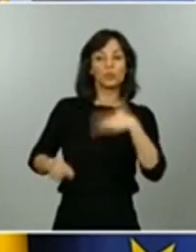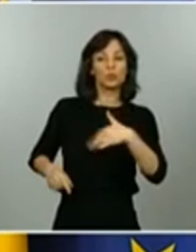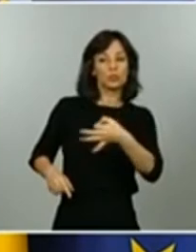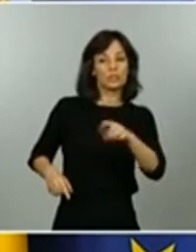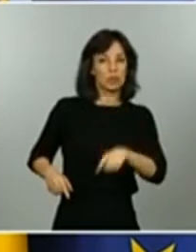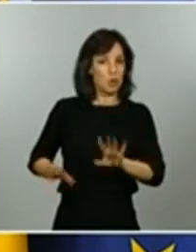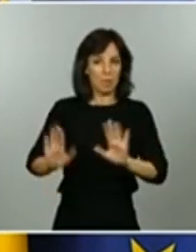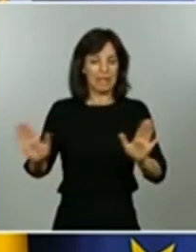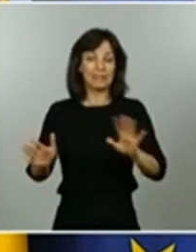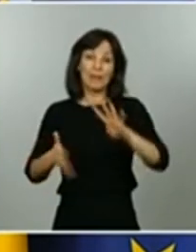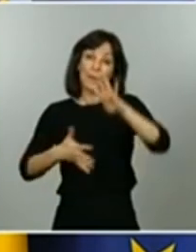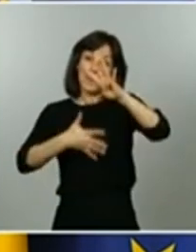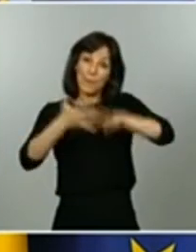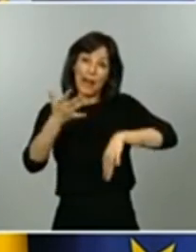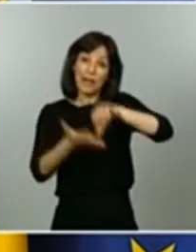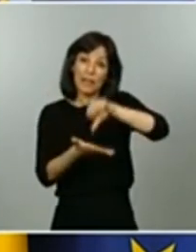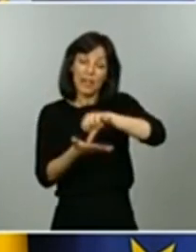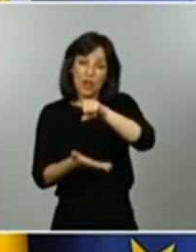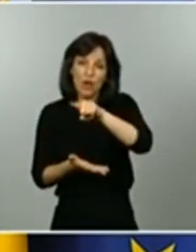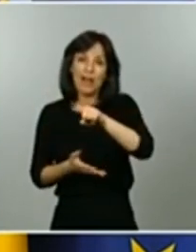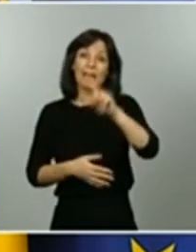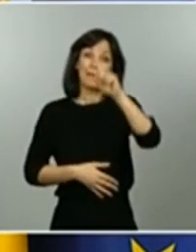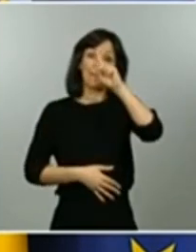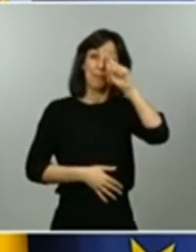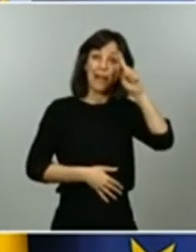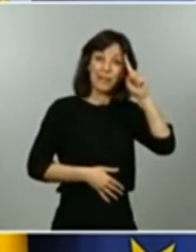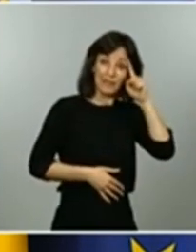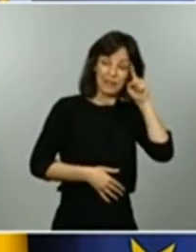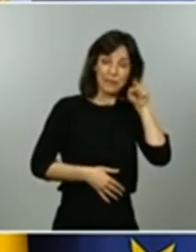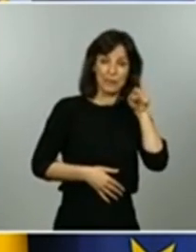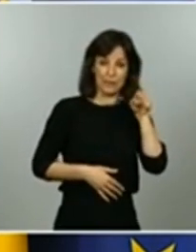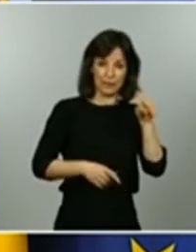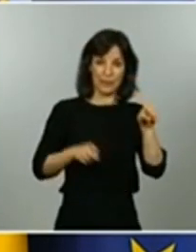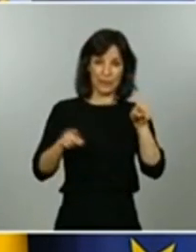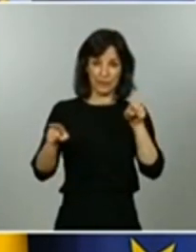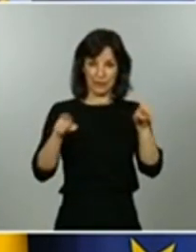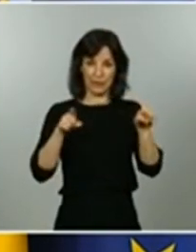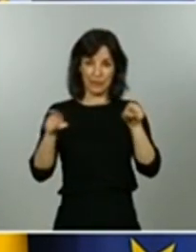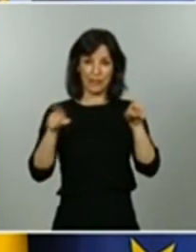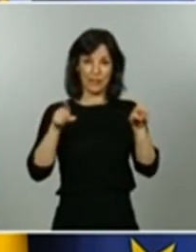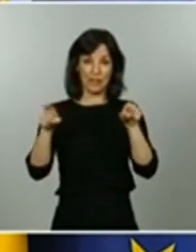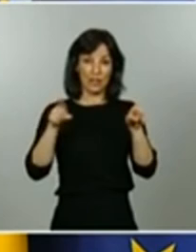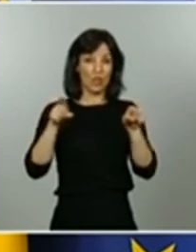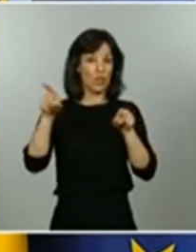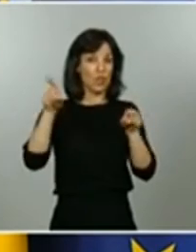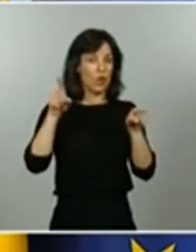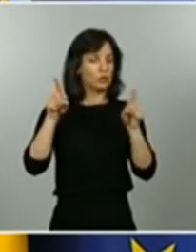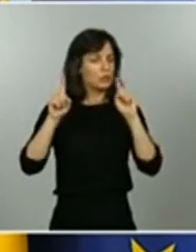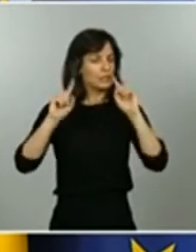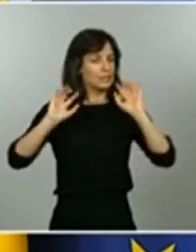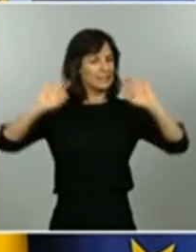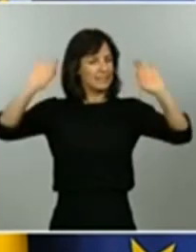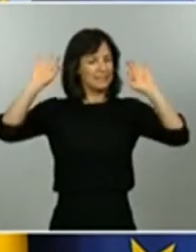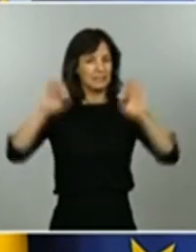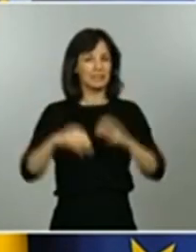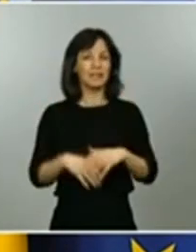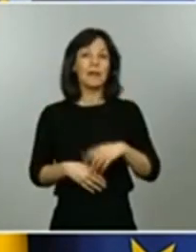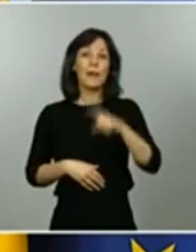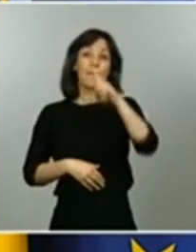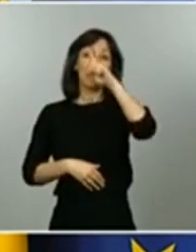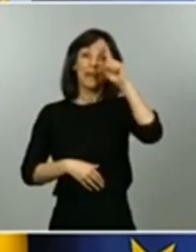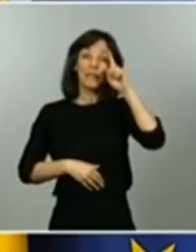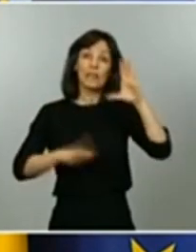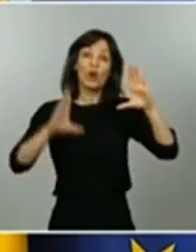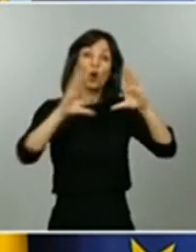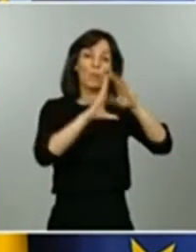en concreto junto con Madrid son dos áreas geográficas muy particulares Madrid me refiero no a la comunidad sino